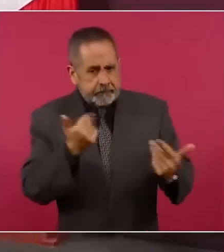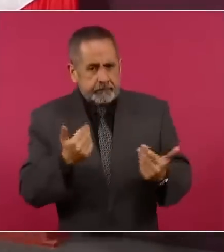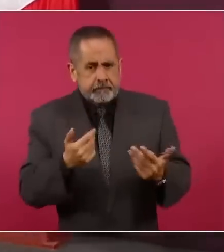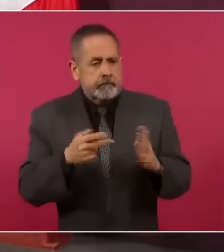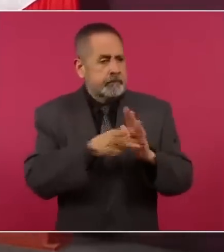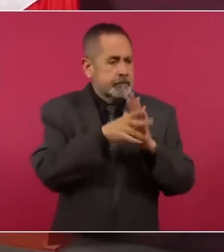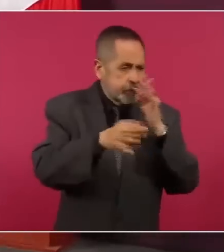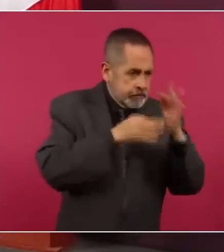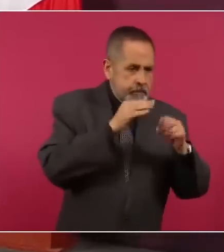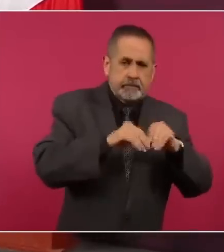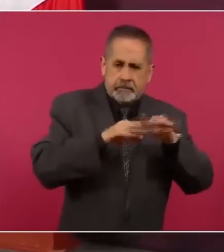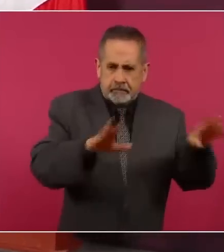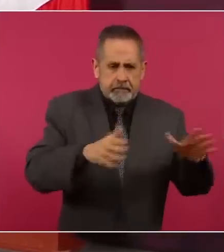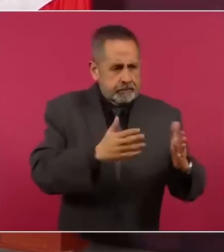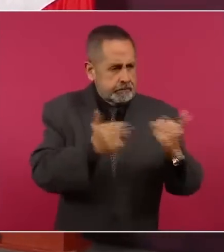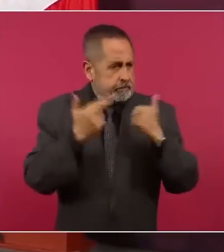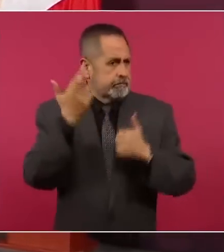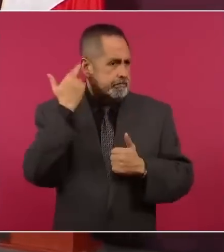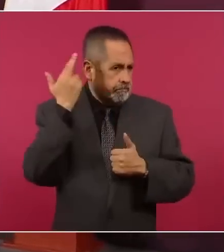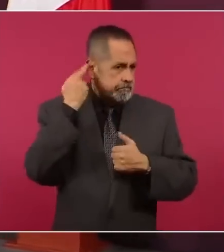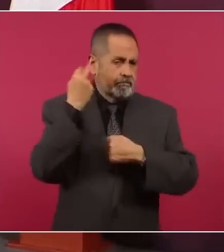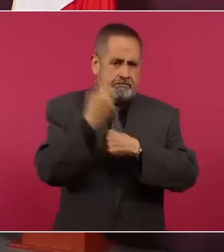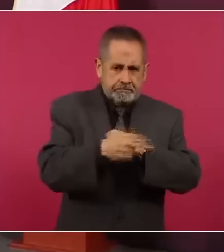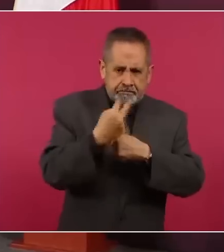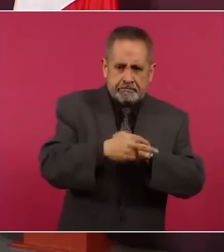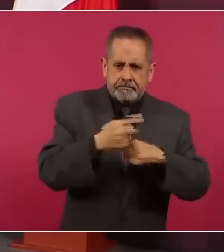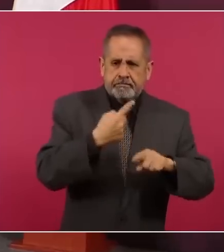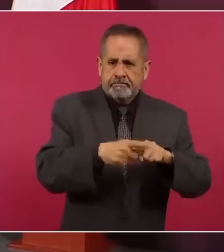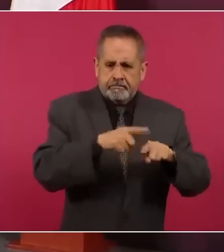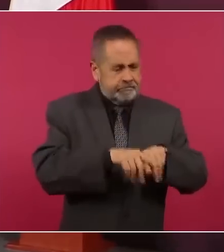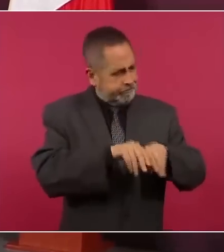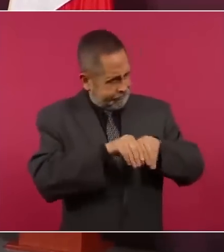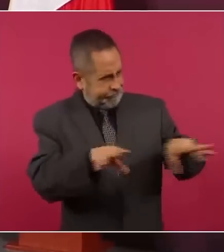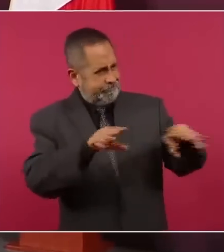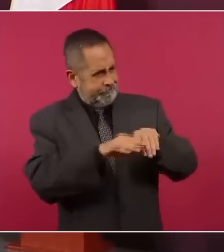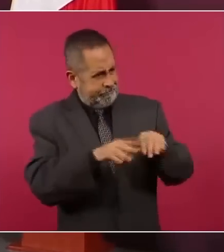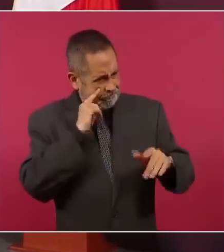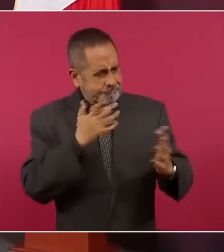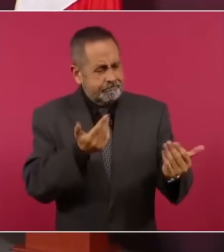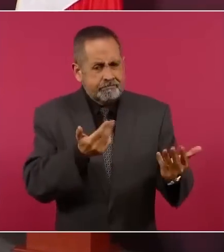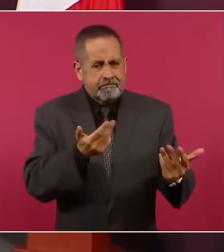medios, los periódicos, las radios, las televisoras.